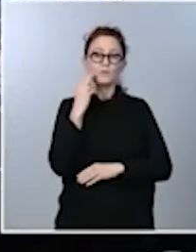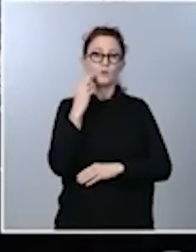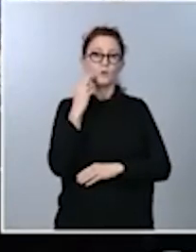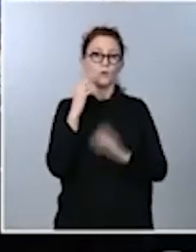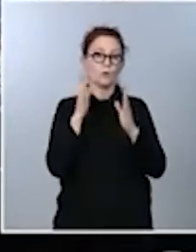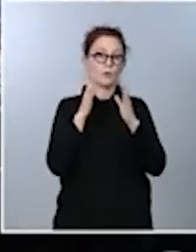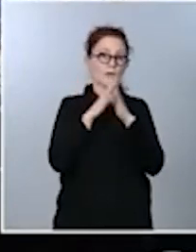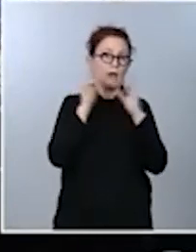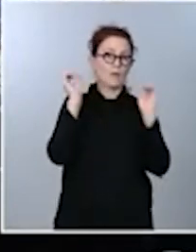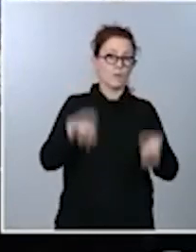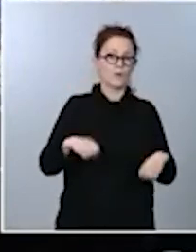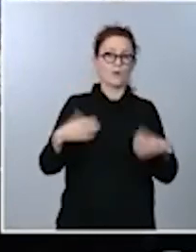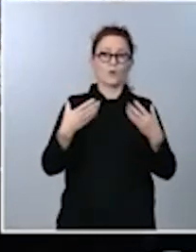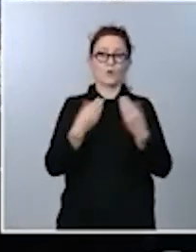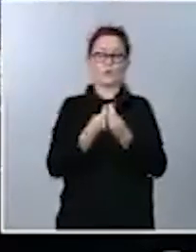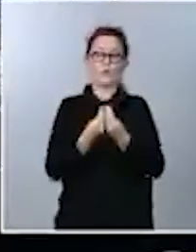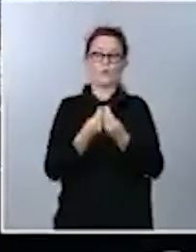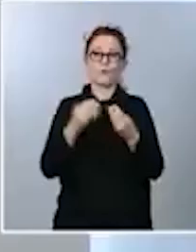coalición? Gracias.